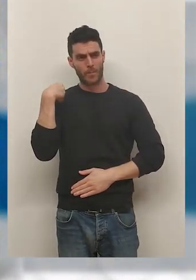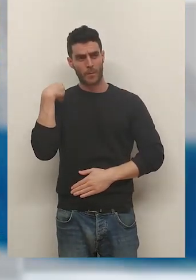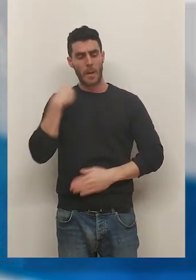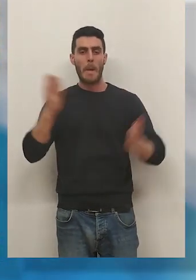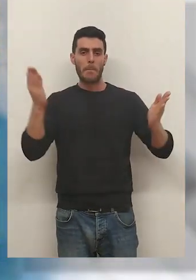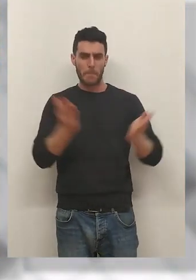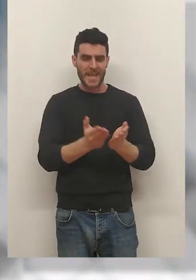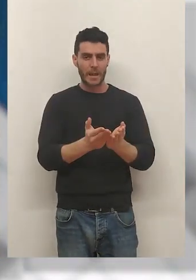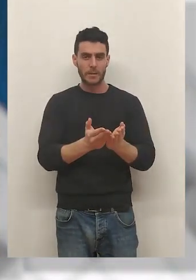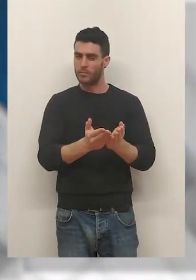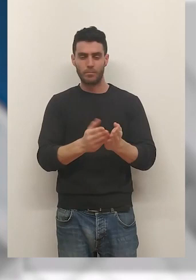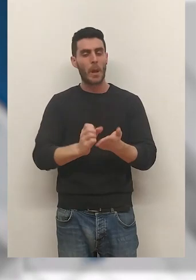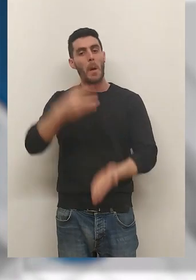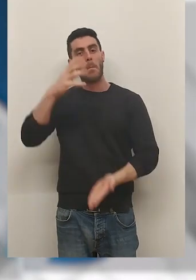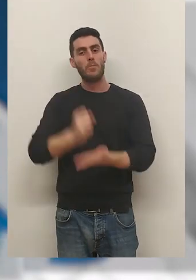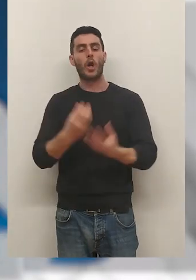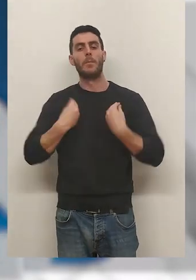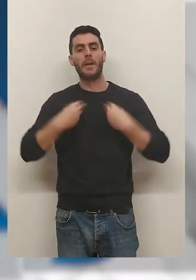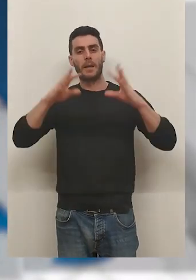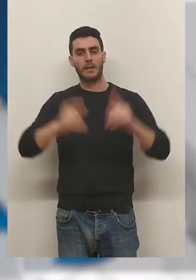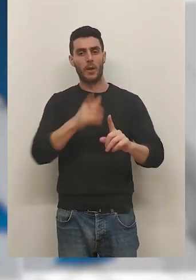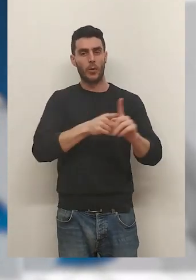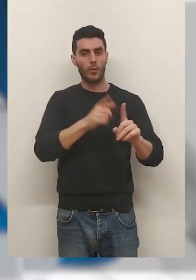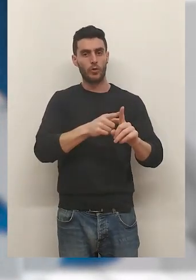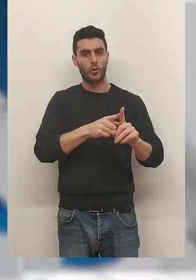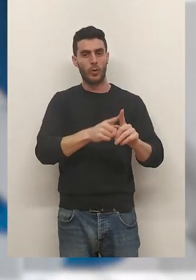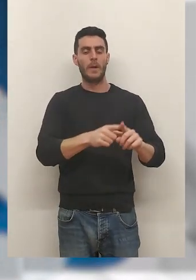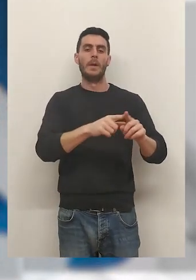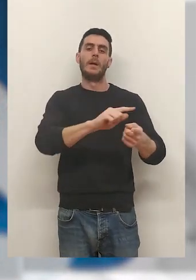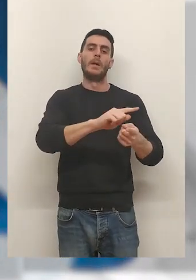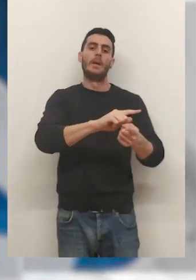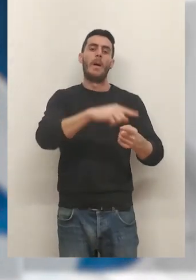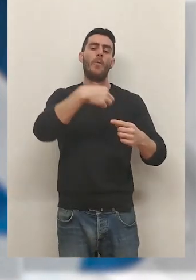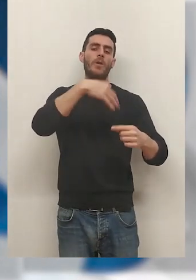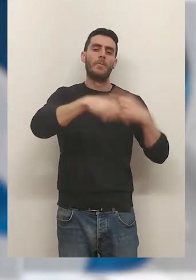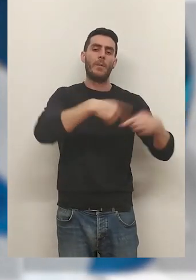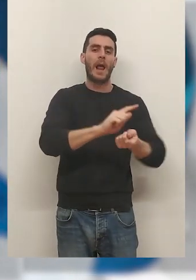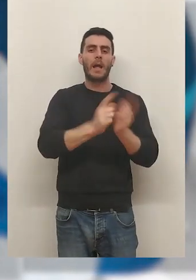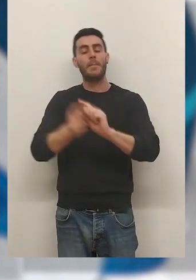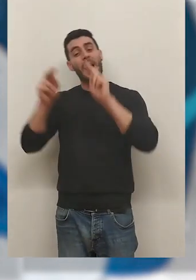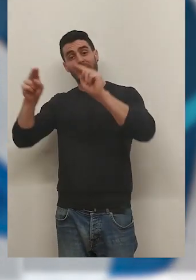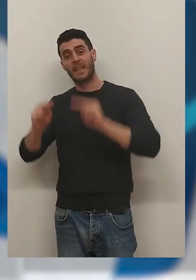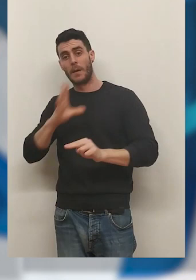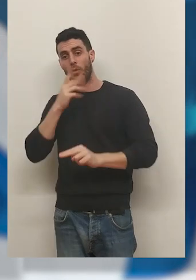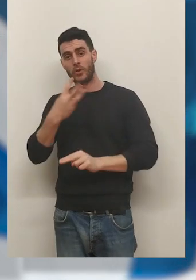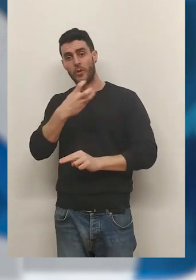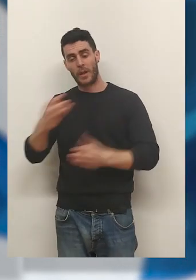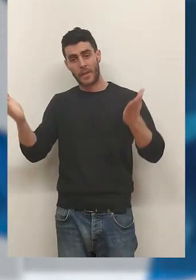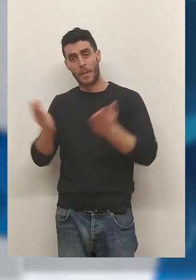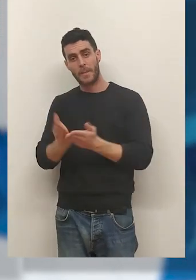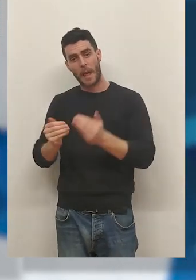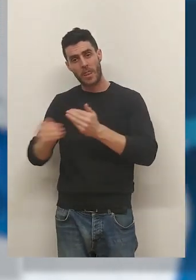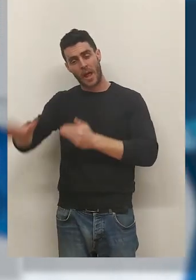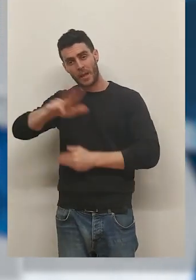de villas tendrá bloques de viviendas. uso pasa de residencial unifamiliar a residencial, con lo que las cerca de 300 villas